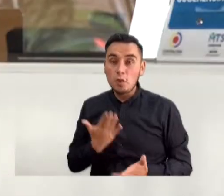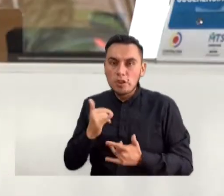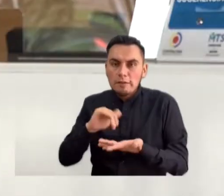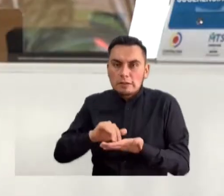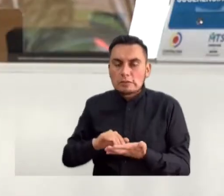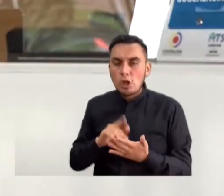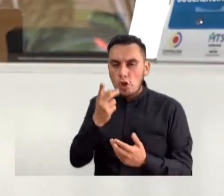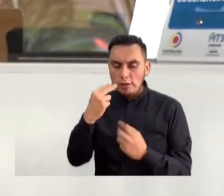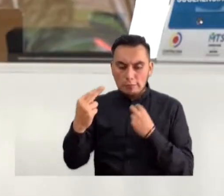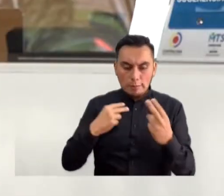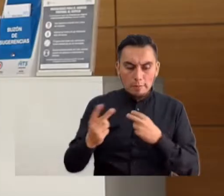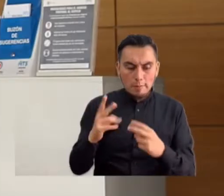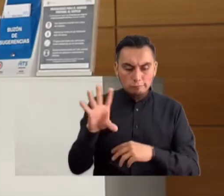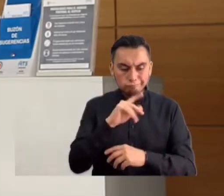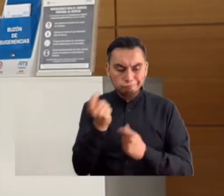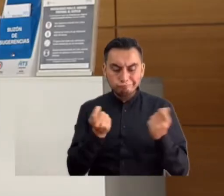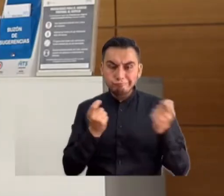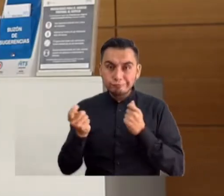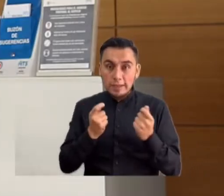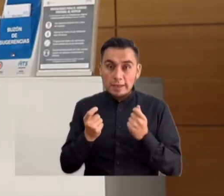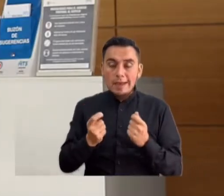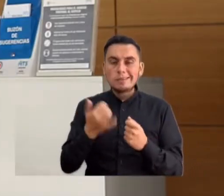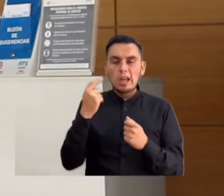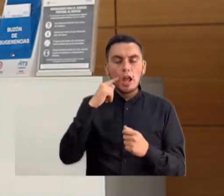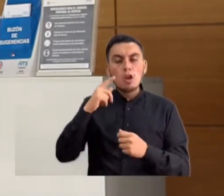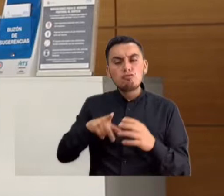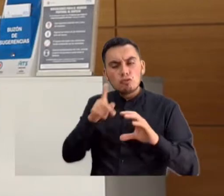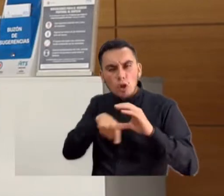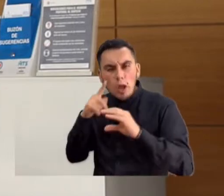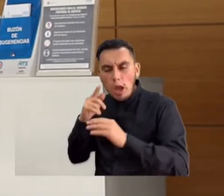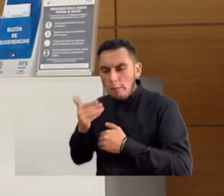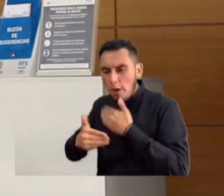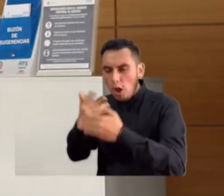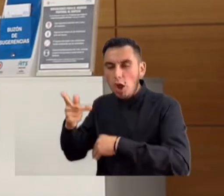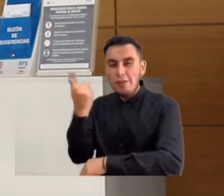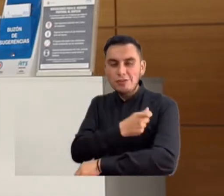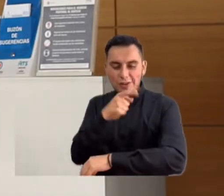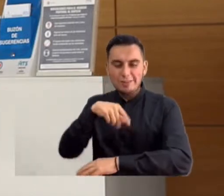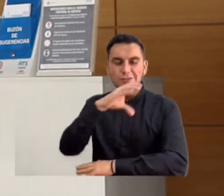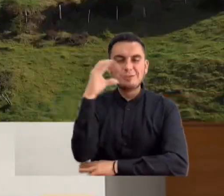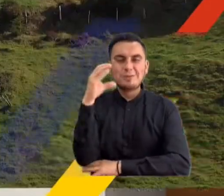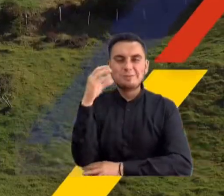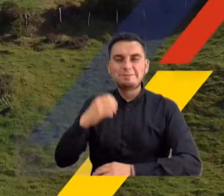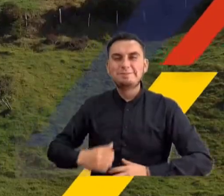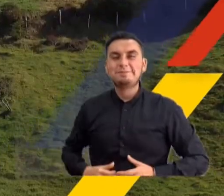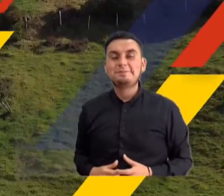Al regresar a todo bajo control, la Contraloría vigila el proceso de vacunación en Colombia.